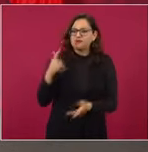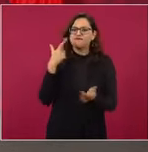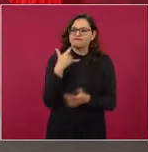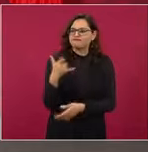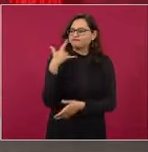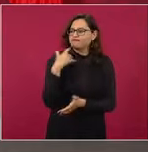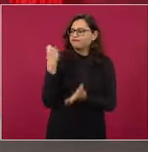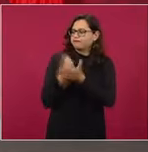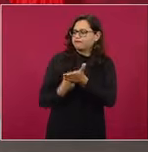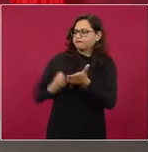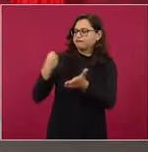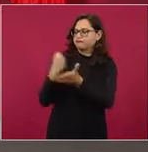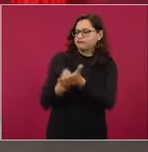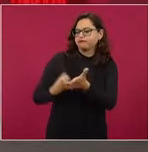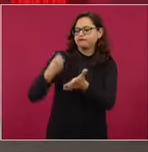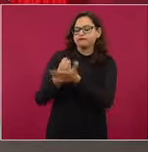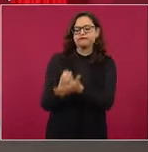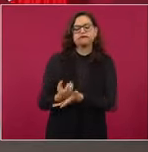desde